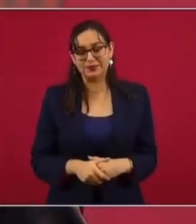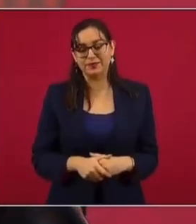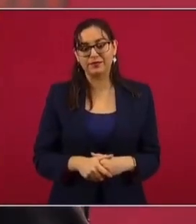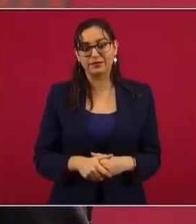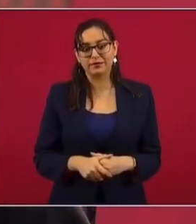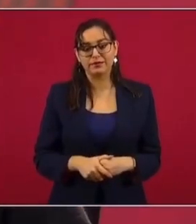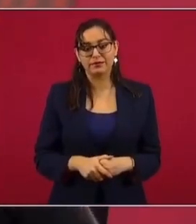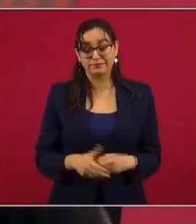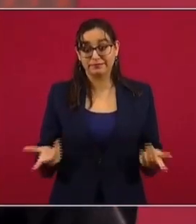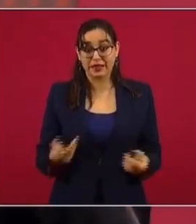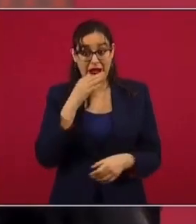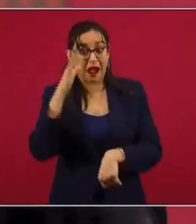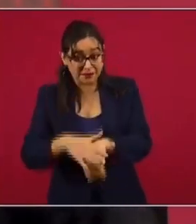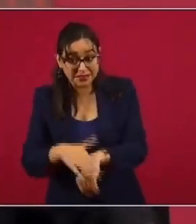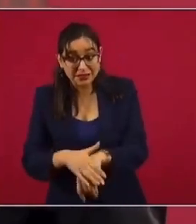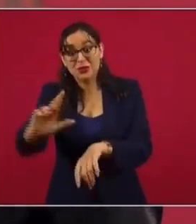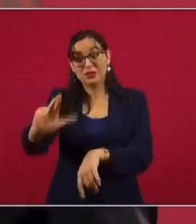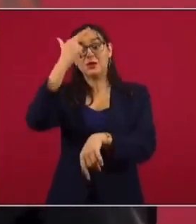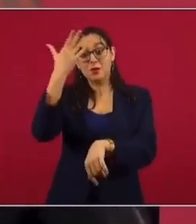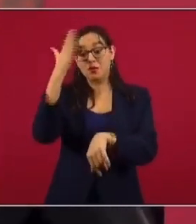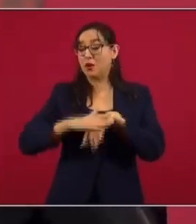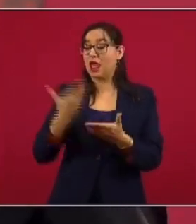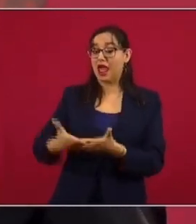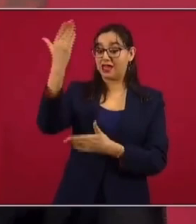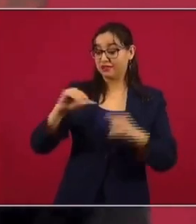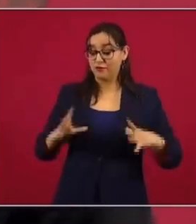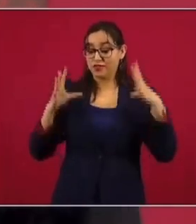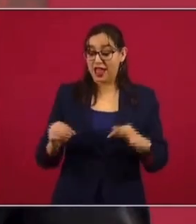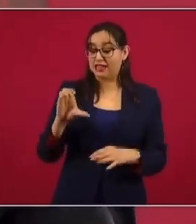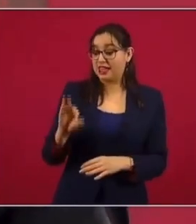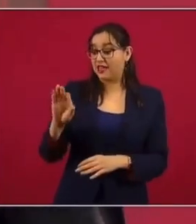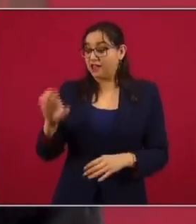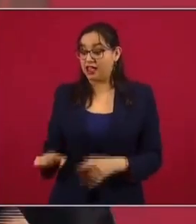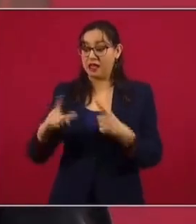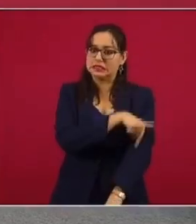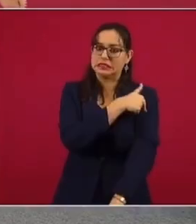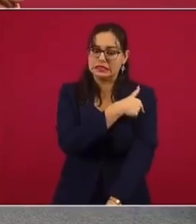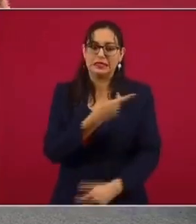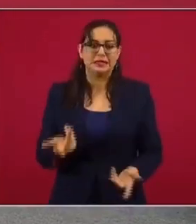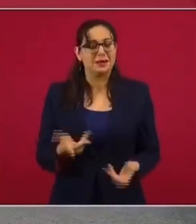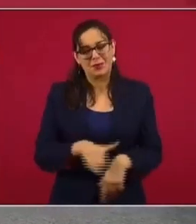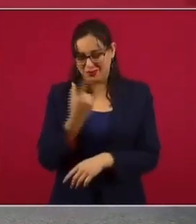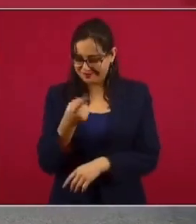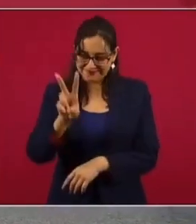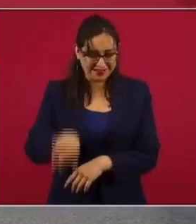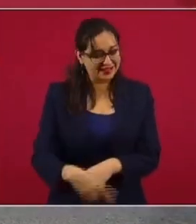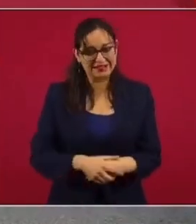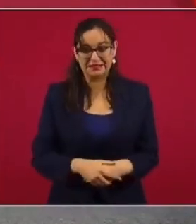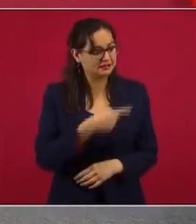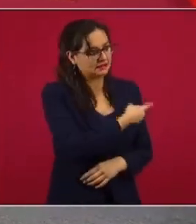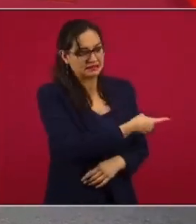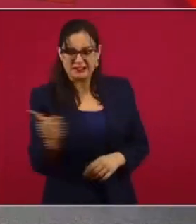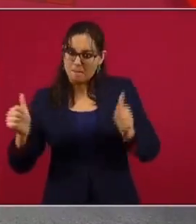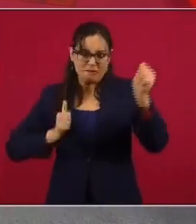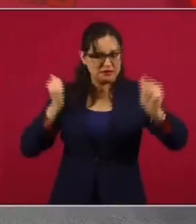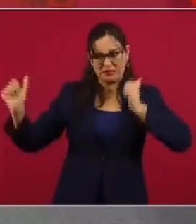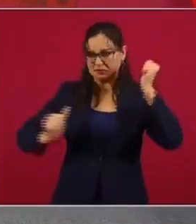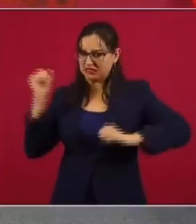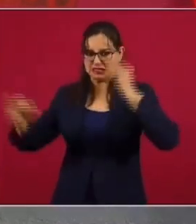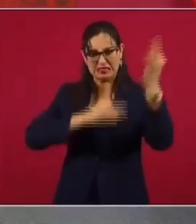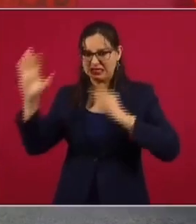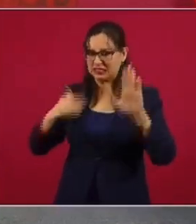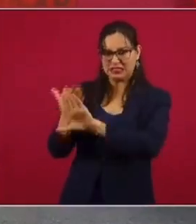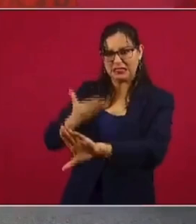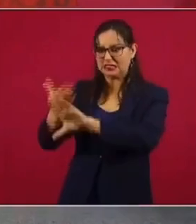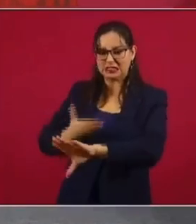que si no se hubiese creado la Comisión Federal de Electricidad, no se hubiese electrificado el país. Es echan a andar toda una campaña, no